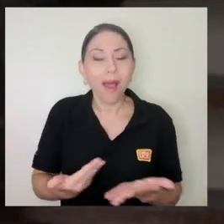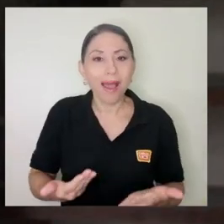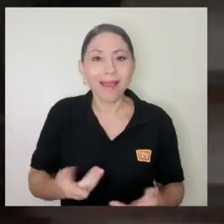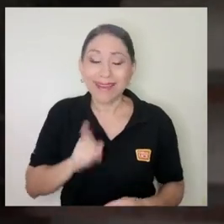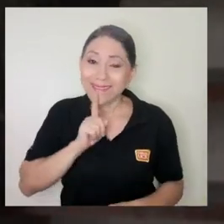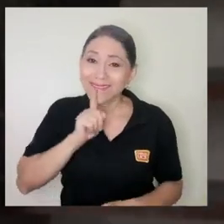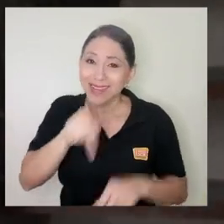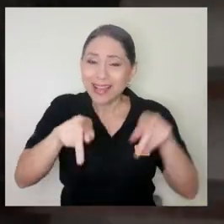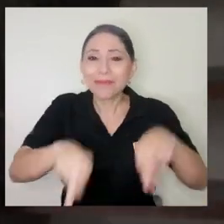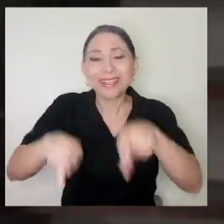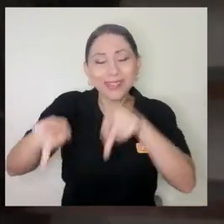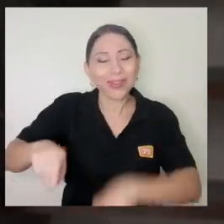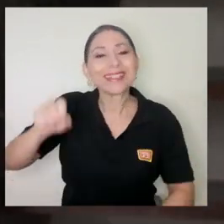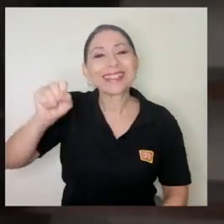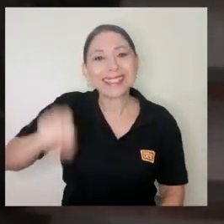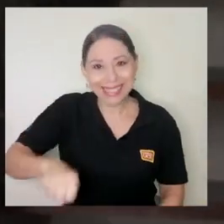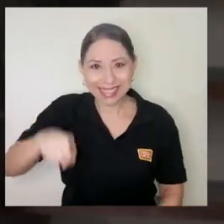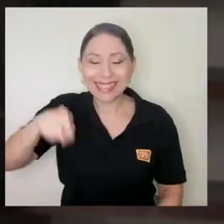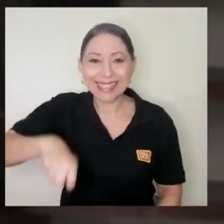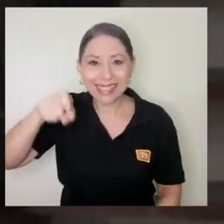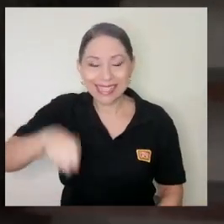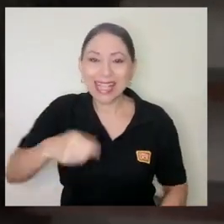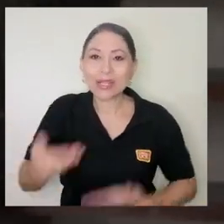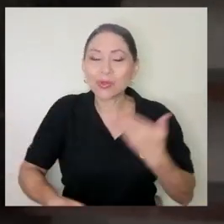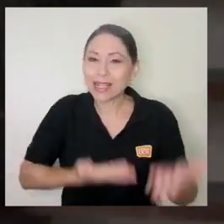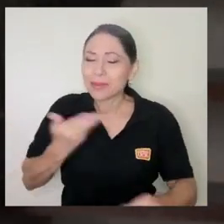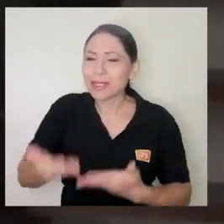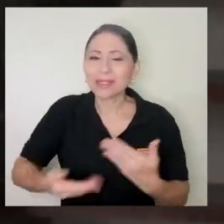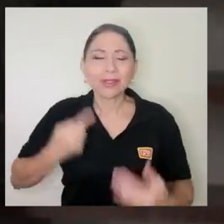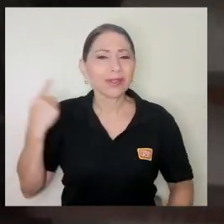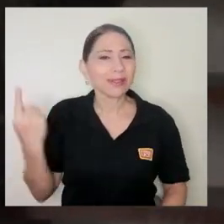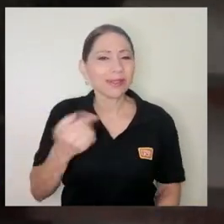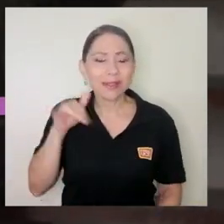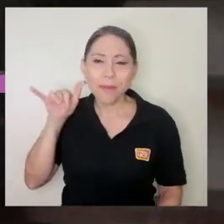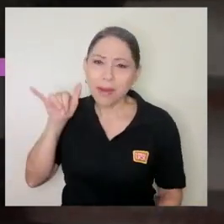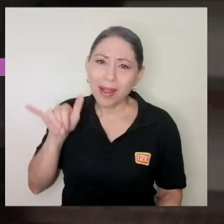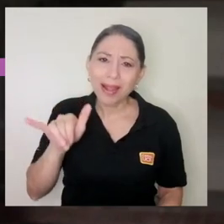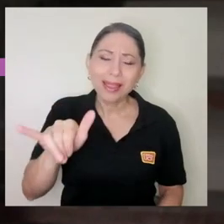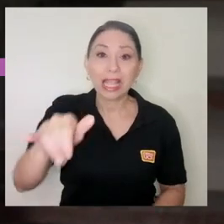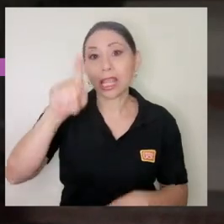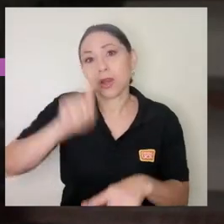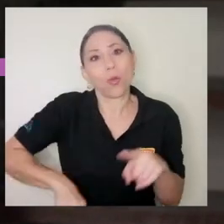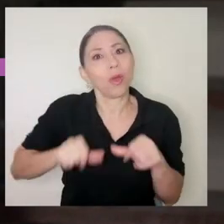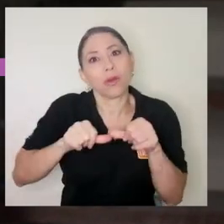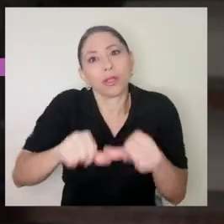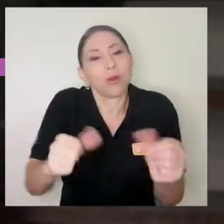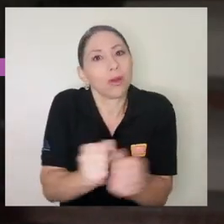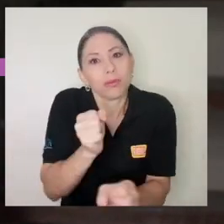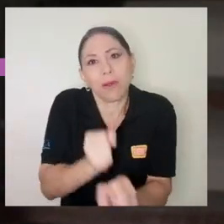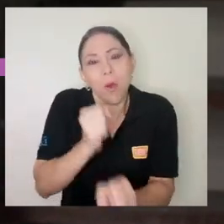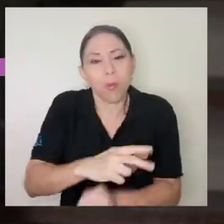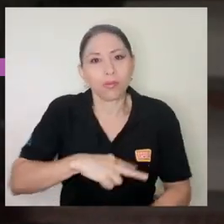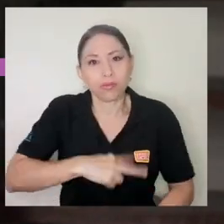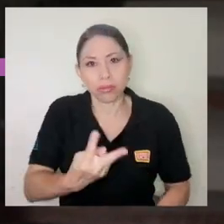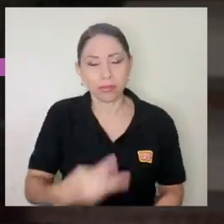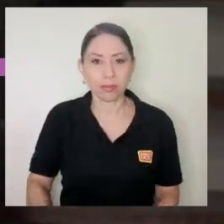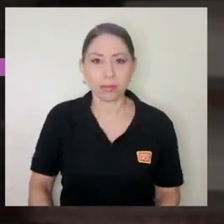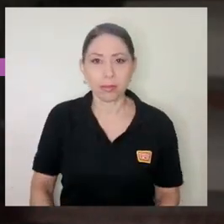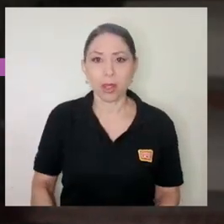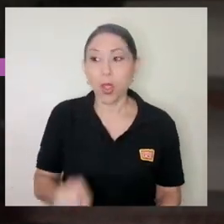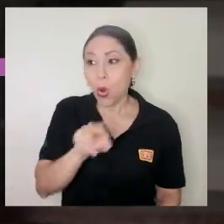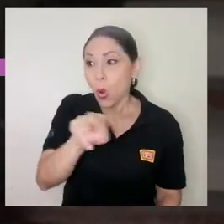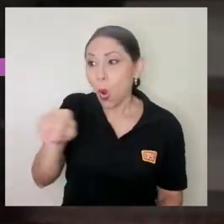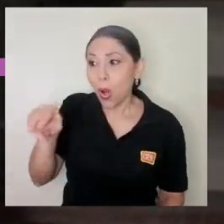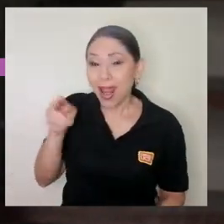momento es que en realidad las personas sí necesitarían un servicio permanente que no puede ser sostenido por un voluntariado, ¿verdad?